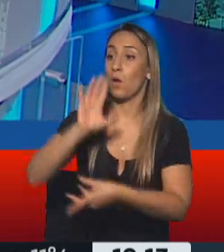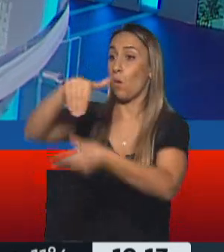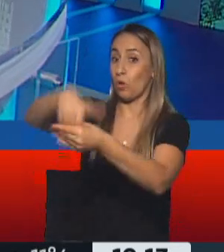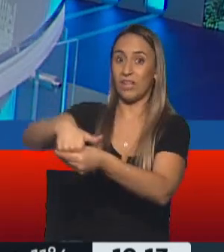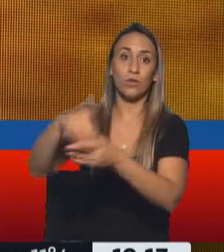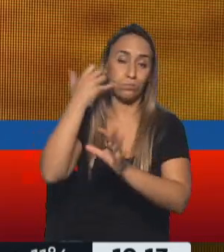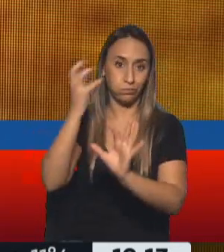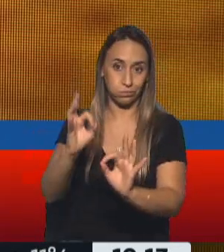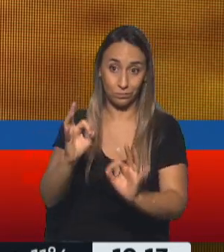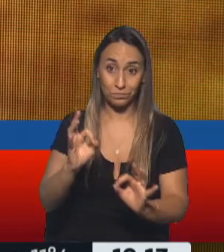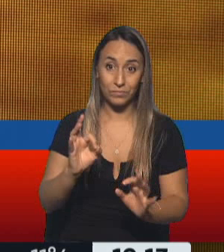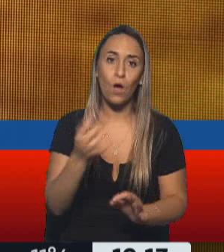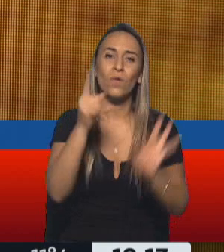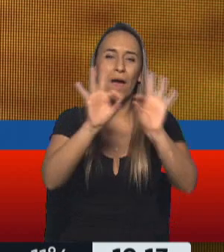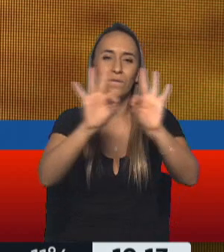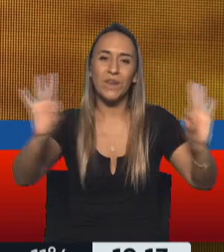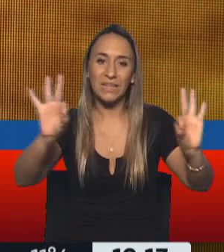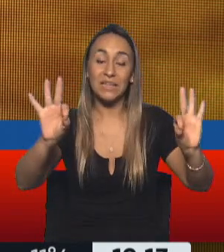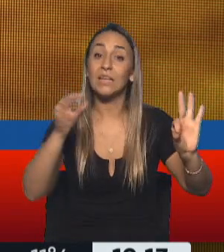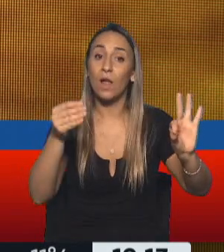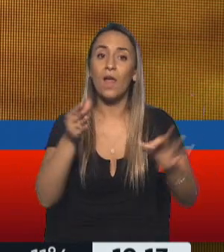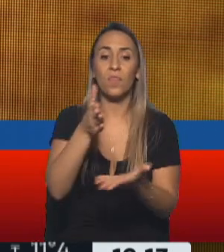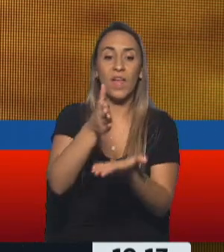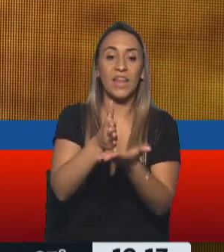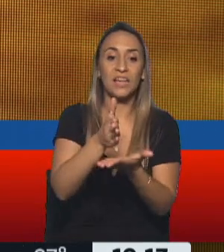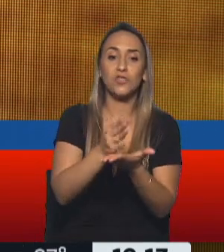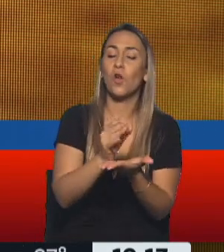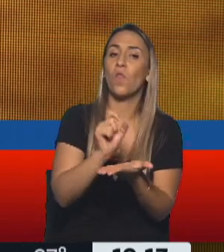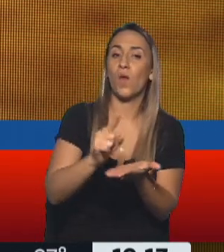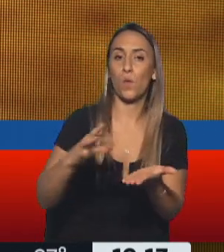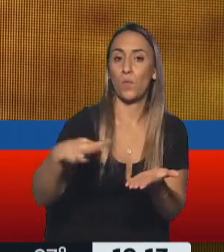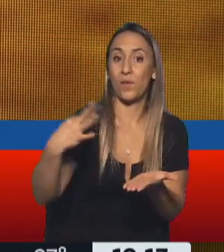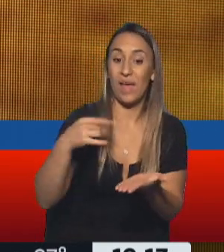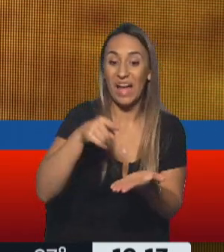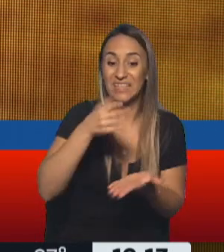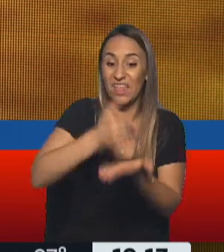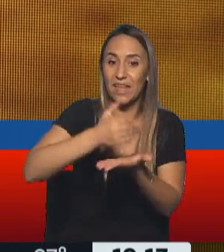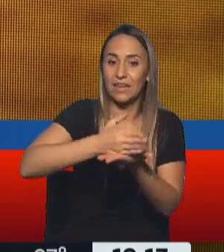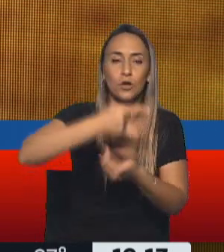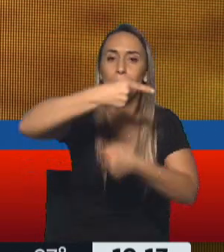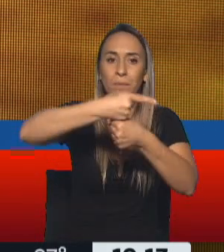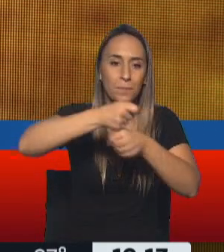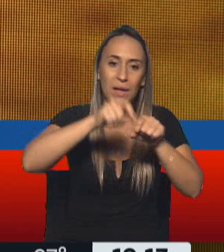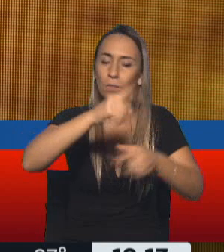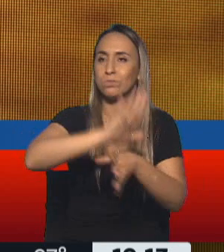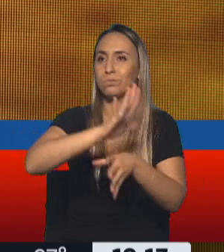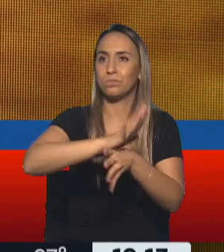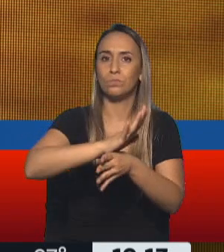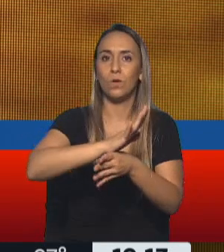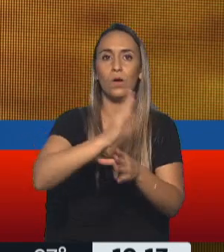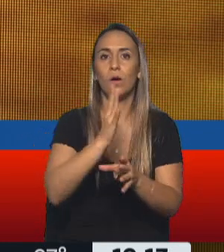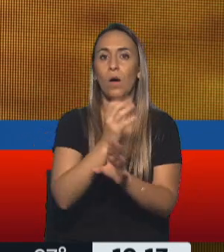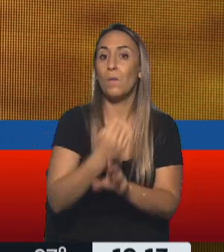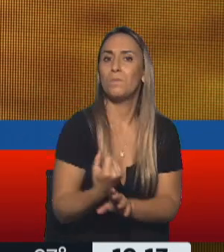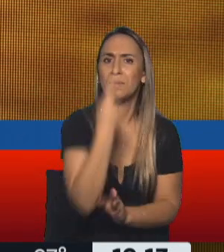ONU. Así es, y me quedo con la frase, ¿no? El derecho a la vida como el principal derecho a proteger justamente como escuchábamos